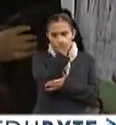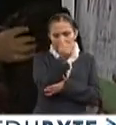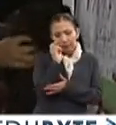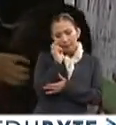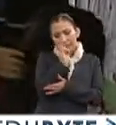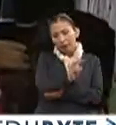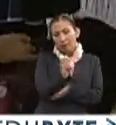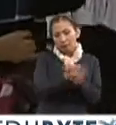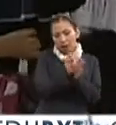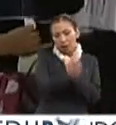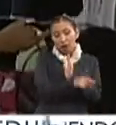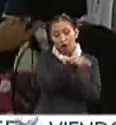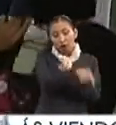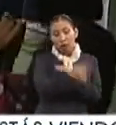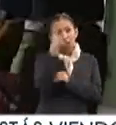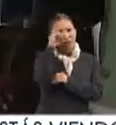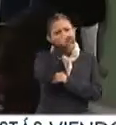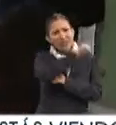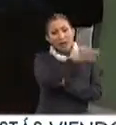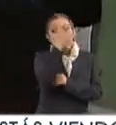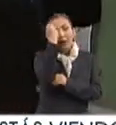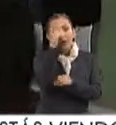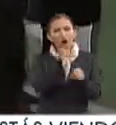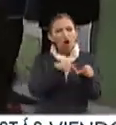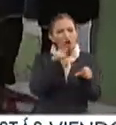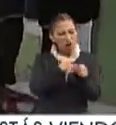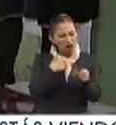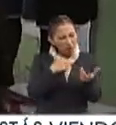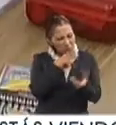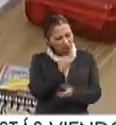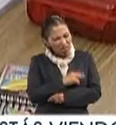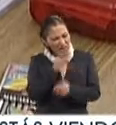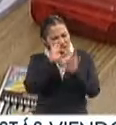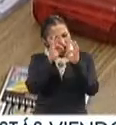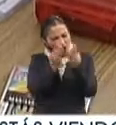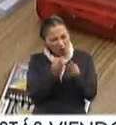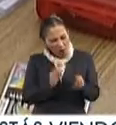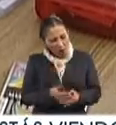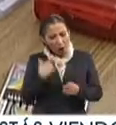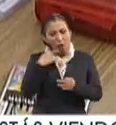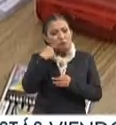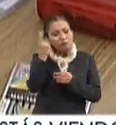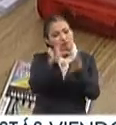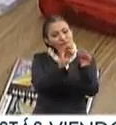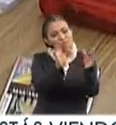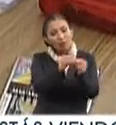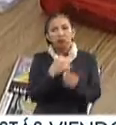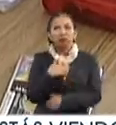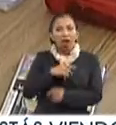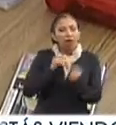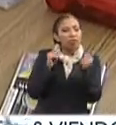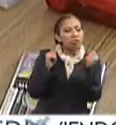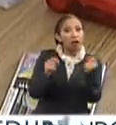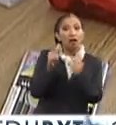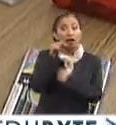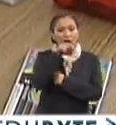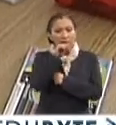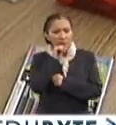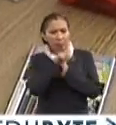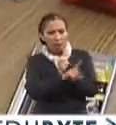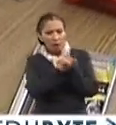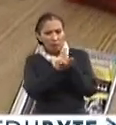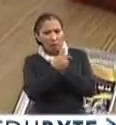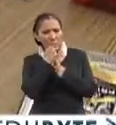se puede observar en que les cuesta trabajo aprender los colores, las formas o seguir instrucciones, además de que se presentan